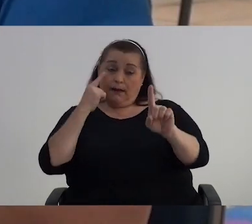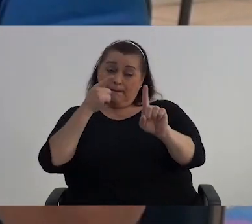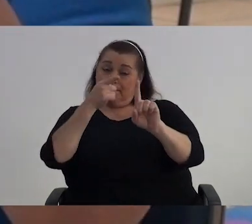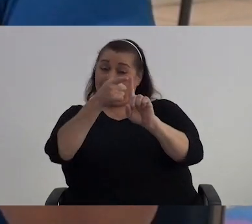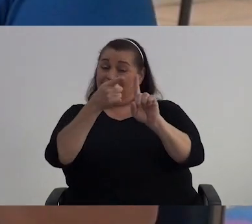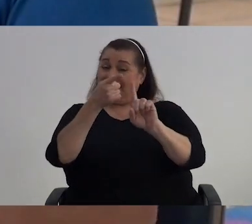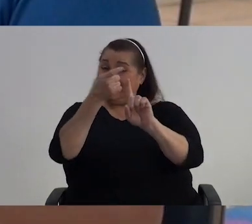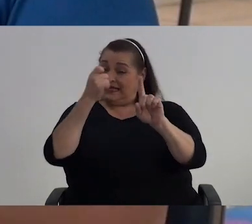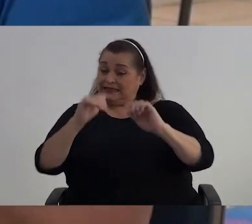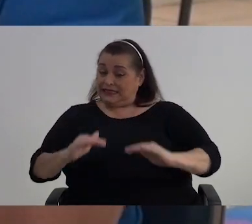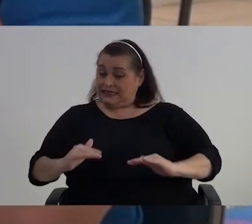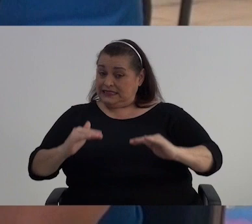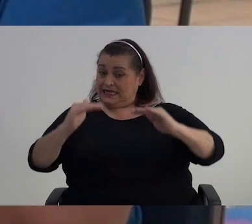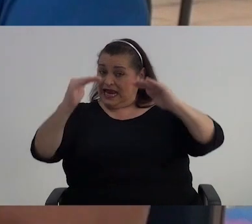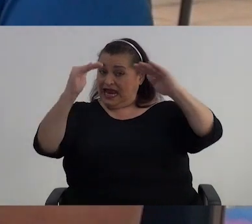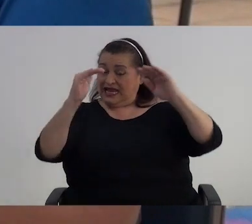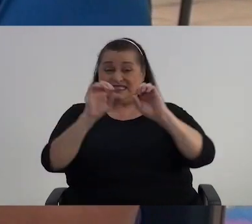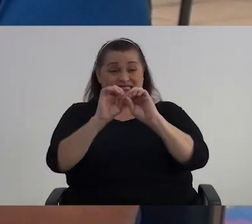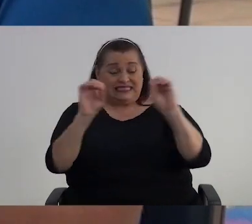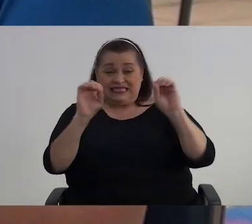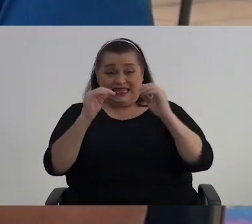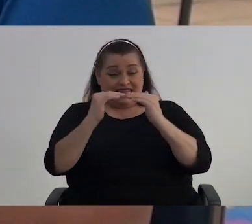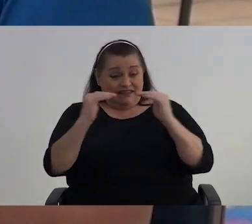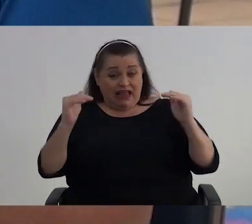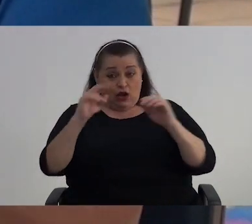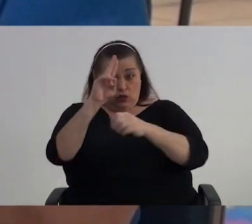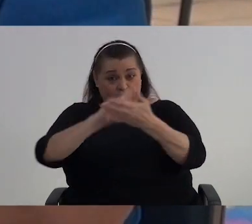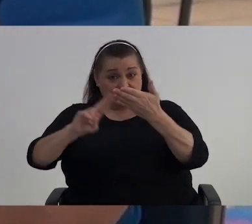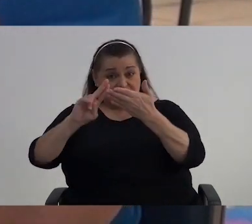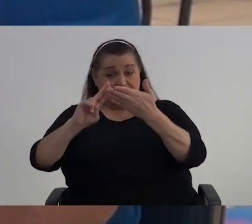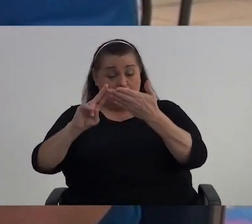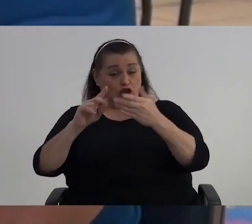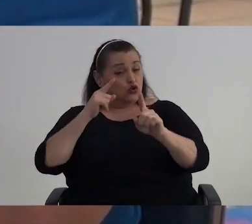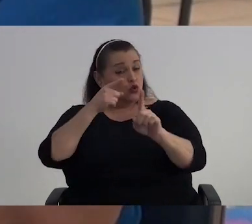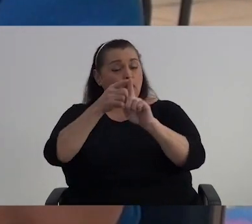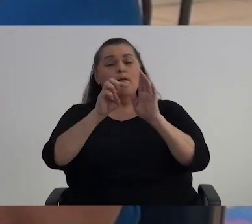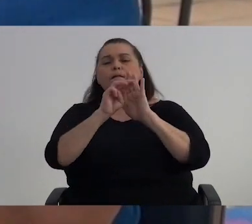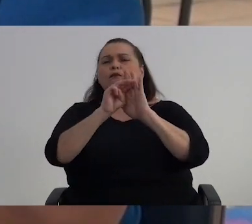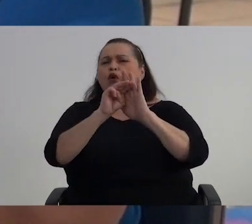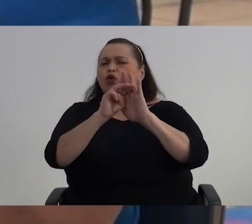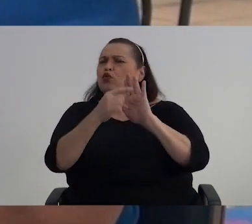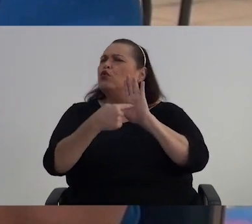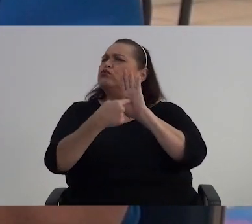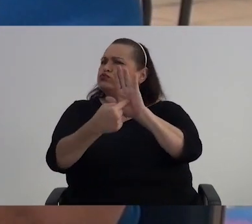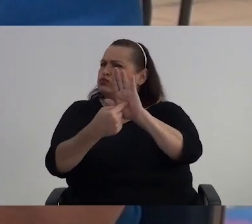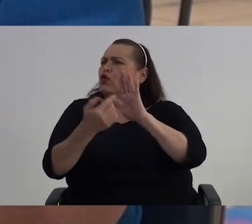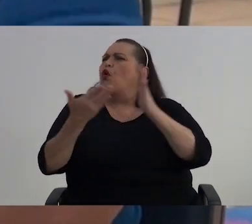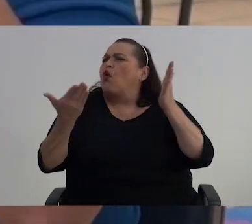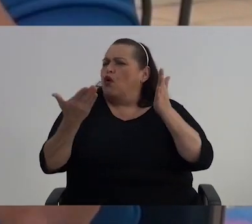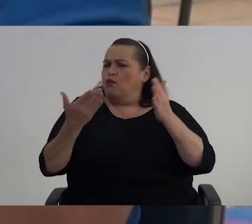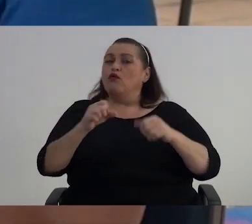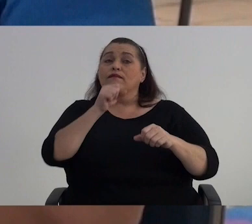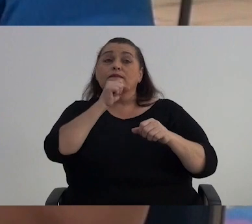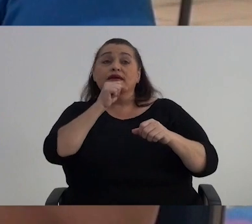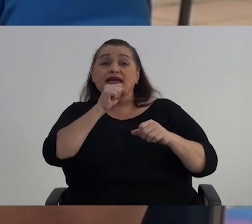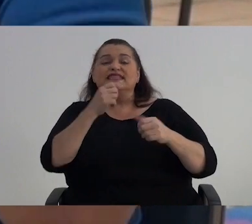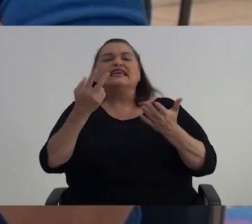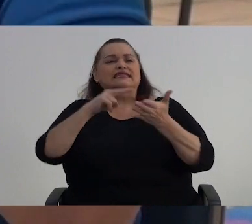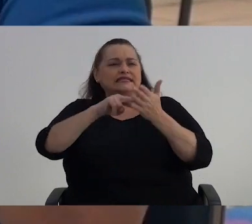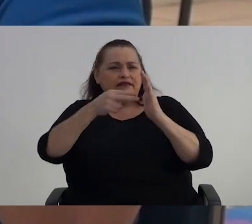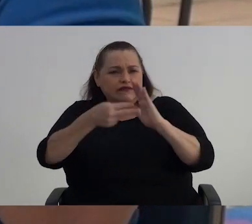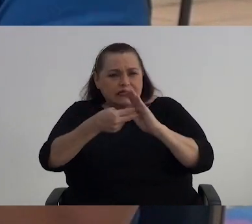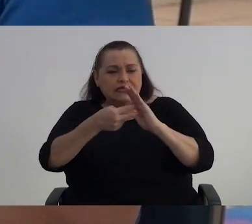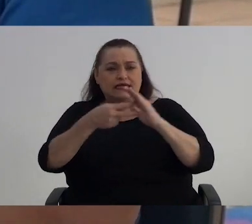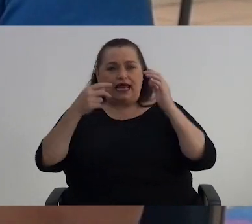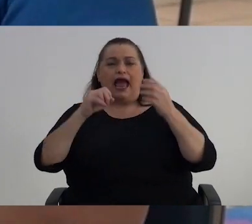contemplen Ni desde la niñez Ni siquiera A nivel universitario Un módulo Que hable De Que es la vejez Que es el